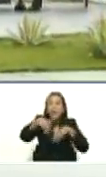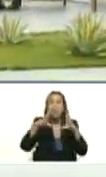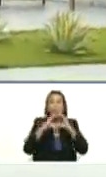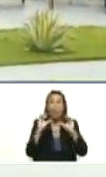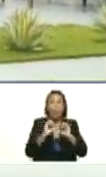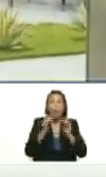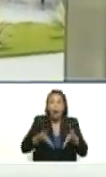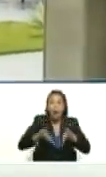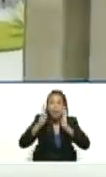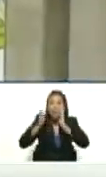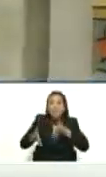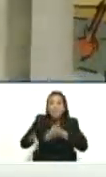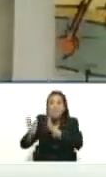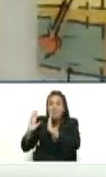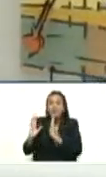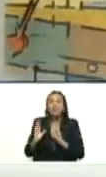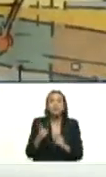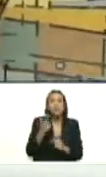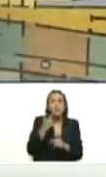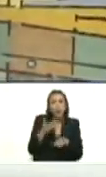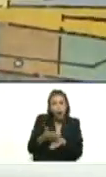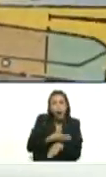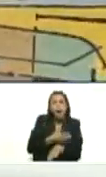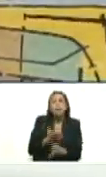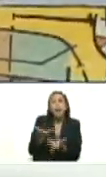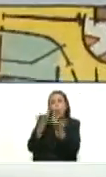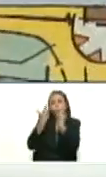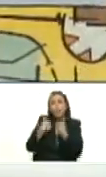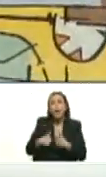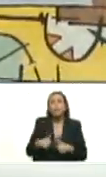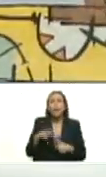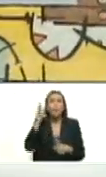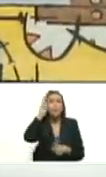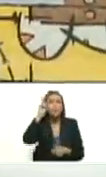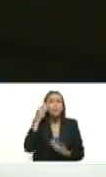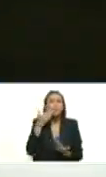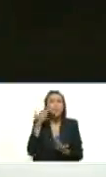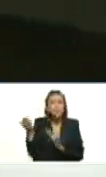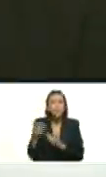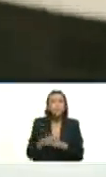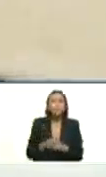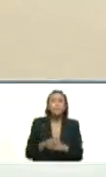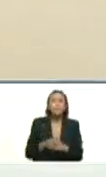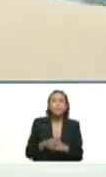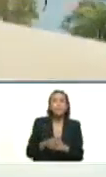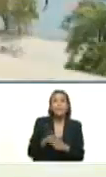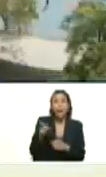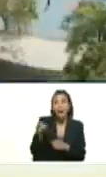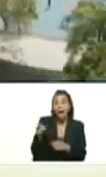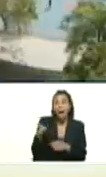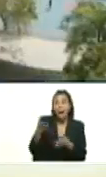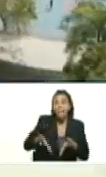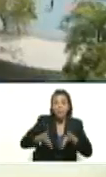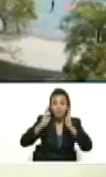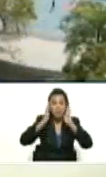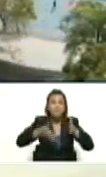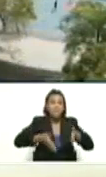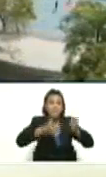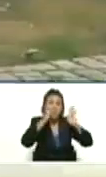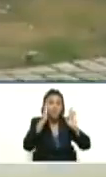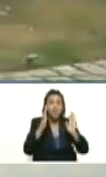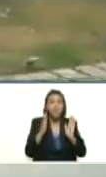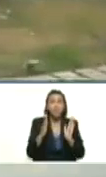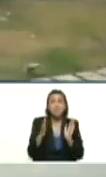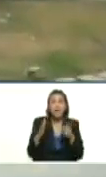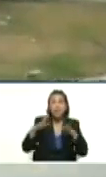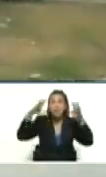todos los edificios me estaba contando la profesora Jacqueline Faría que ahí había edificios que con la